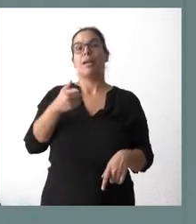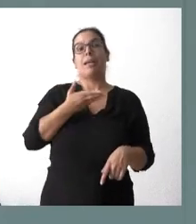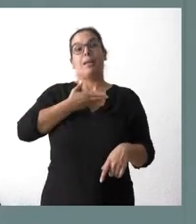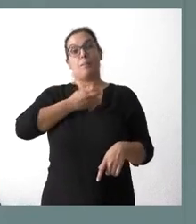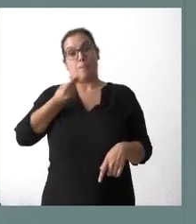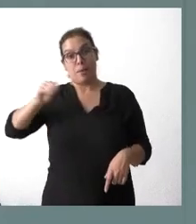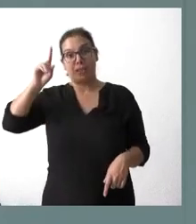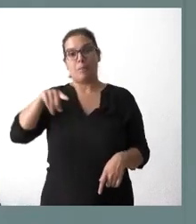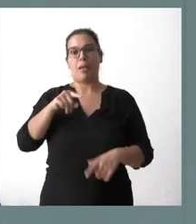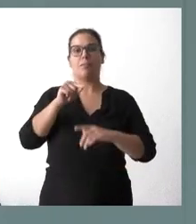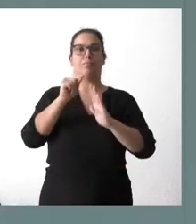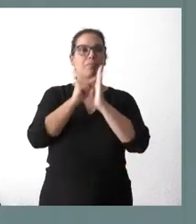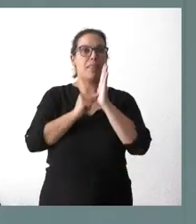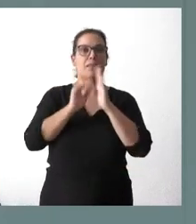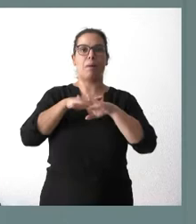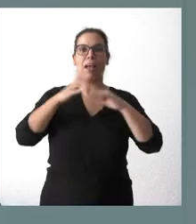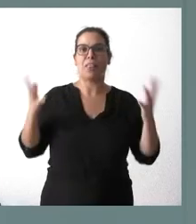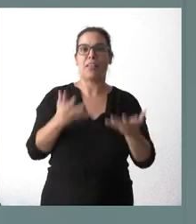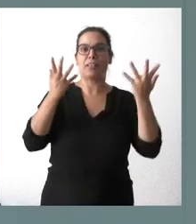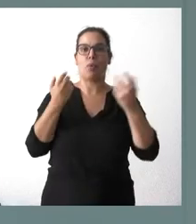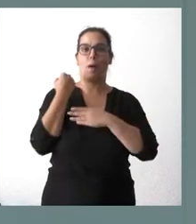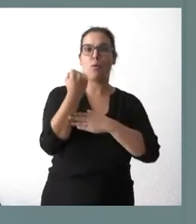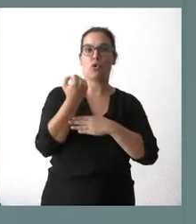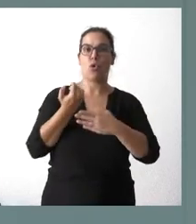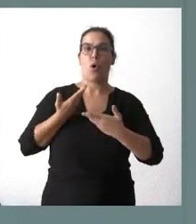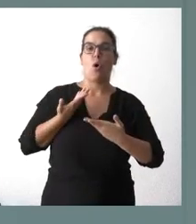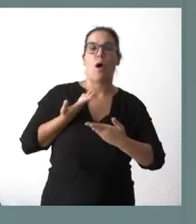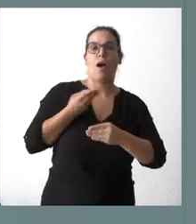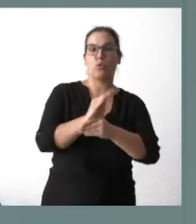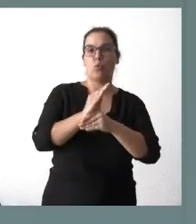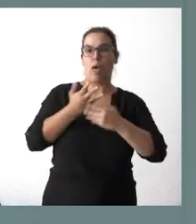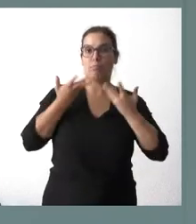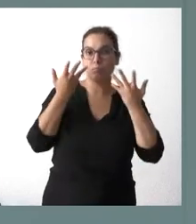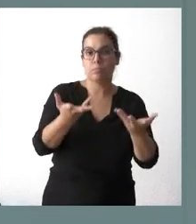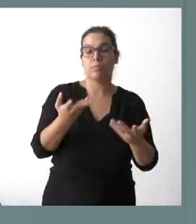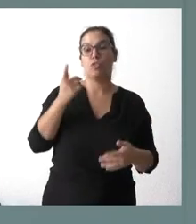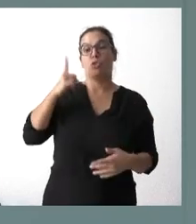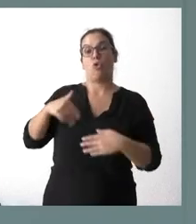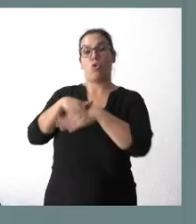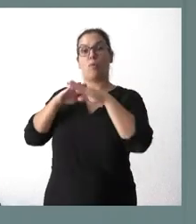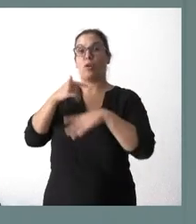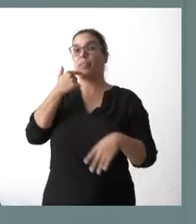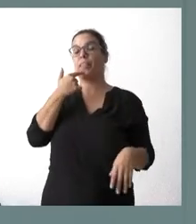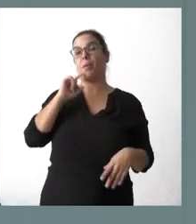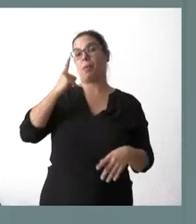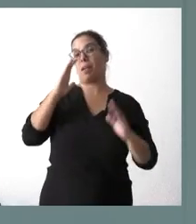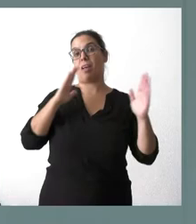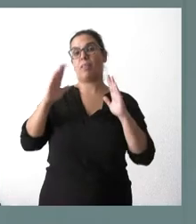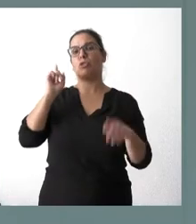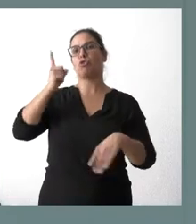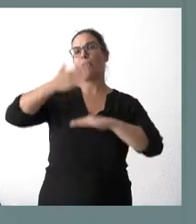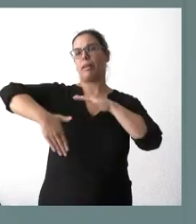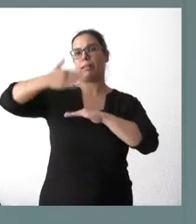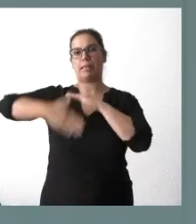apoyos, de ayudas y no solo exclusivamente, como planteaba el Gobierno en la primera fase, a través de restricciones,